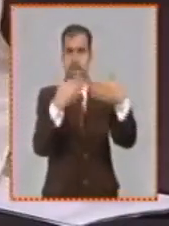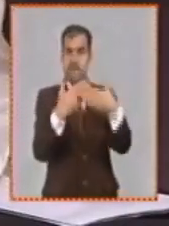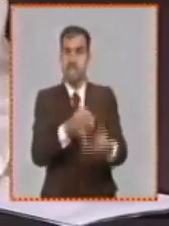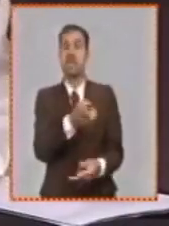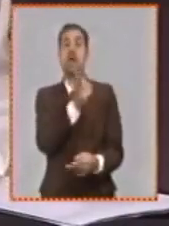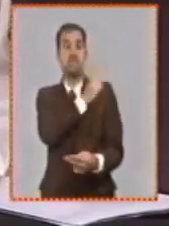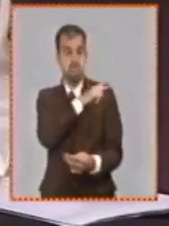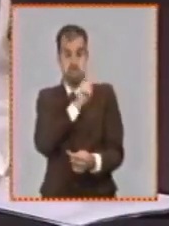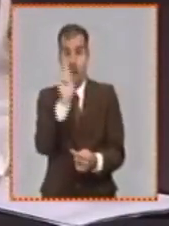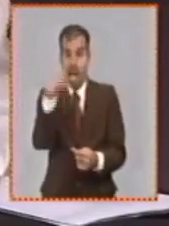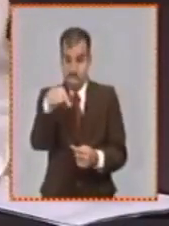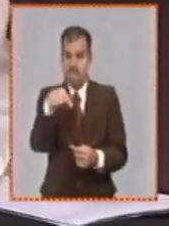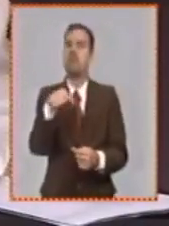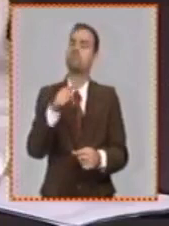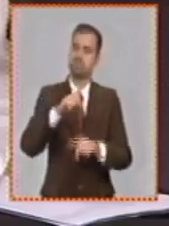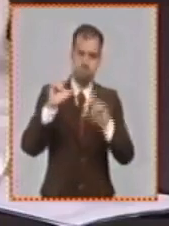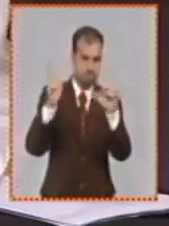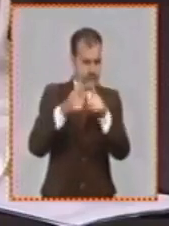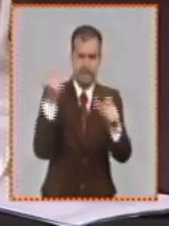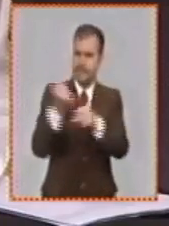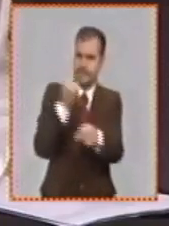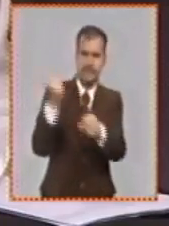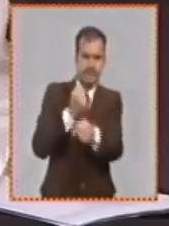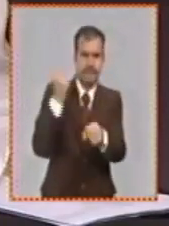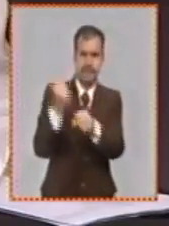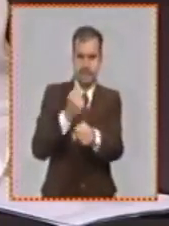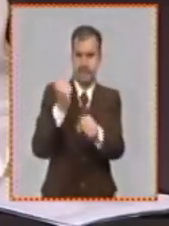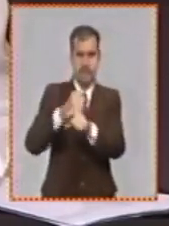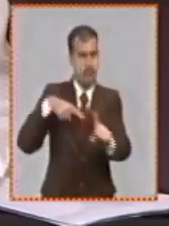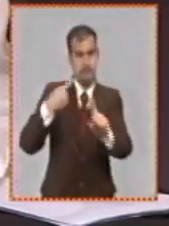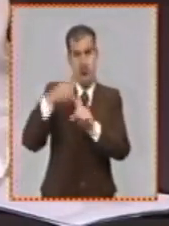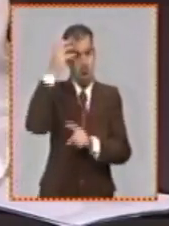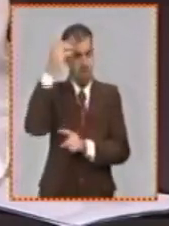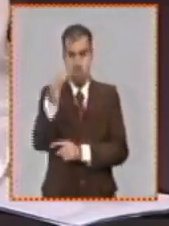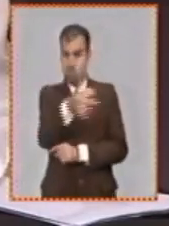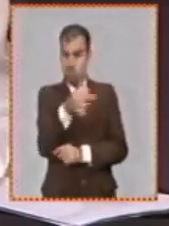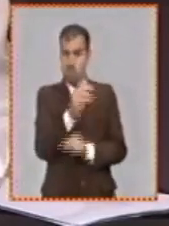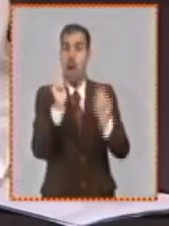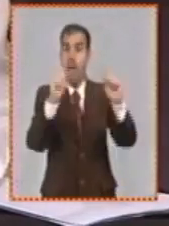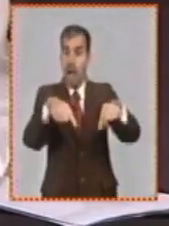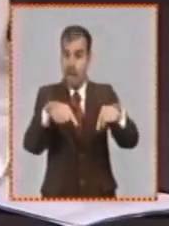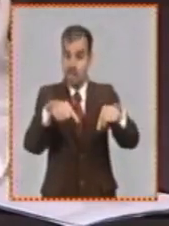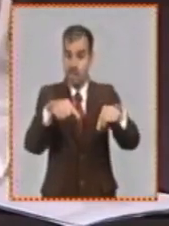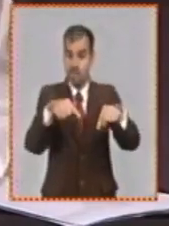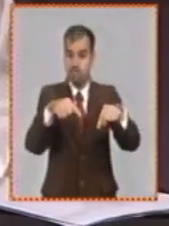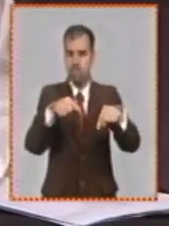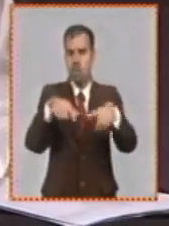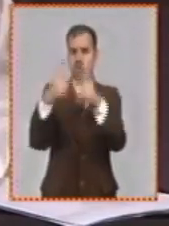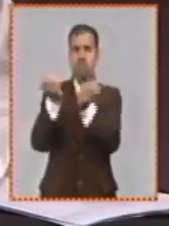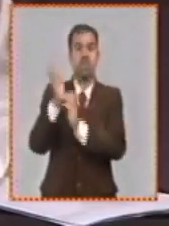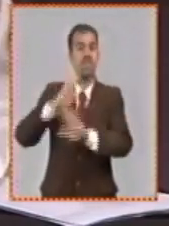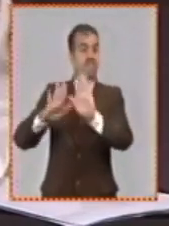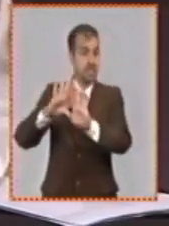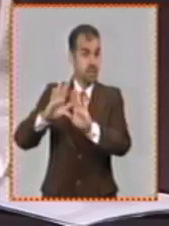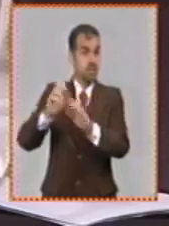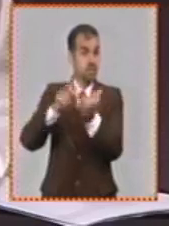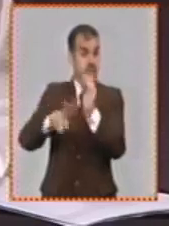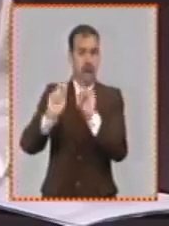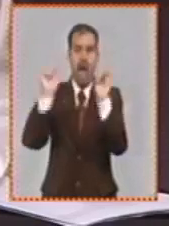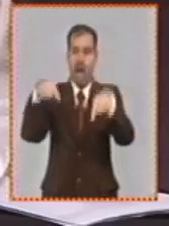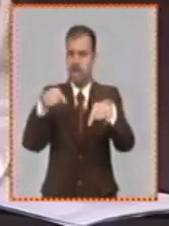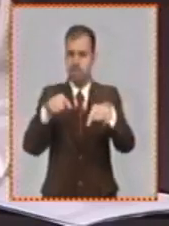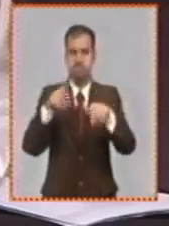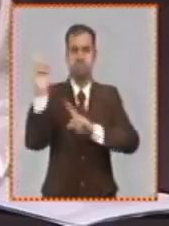sobre todo en los consejos de la administración municipales conducidos también por los consejos provinciales en definir precios en la